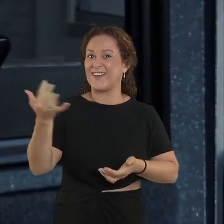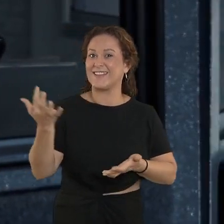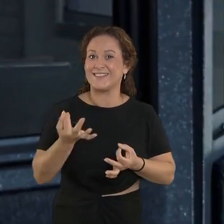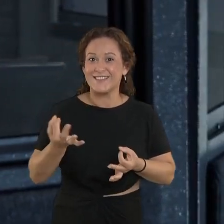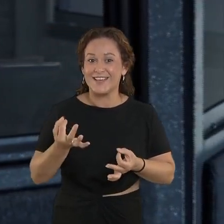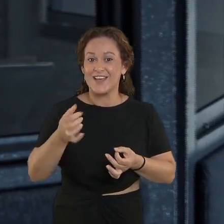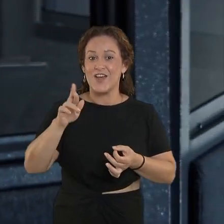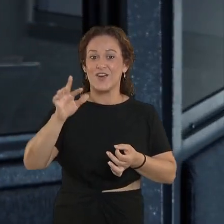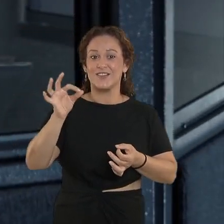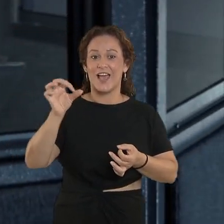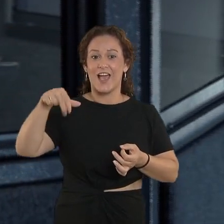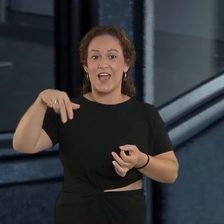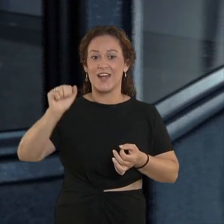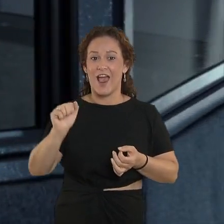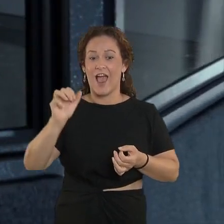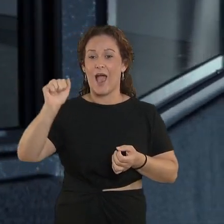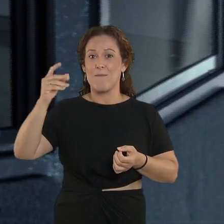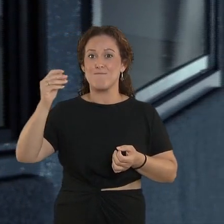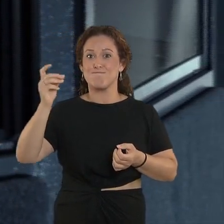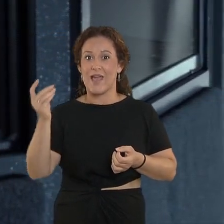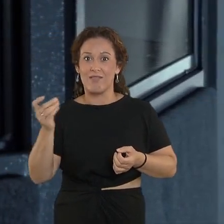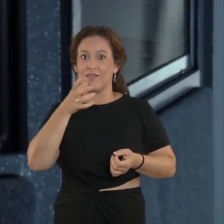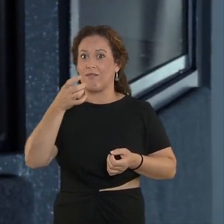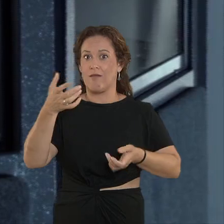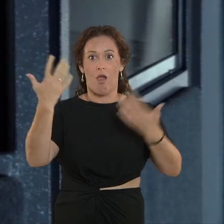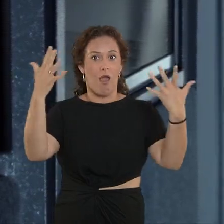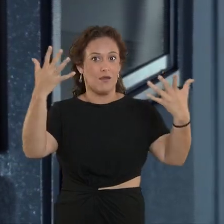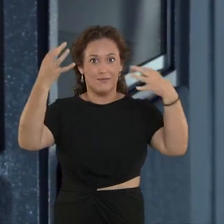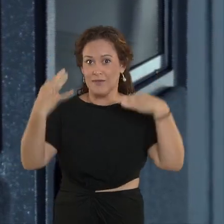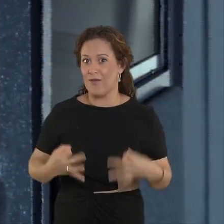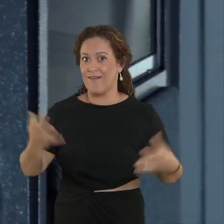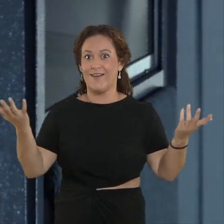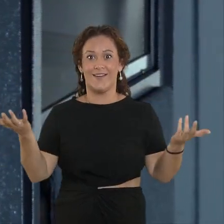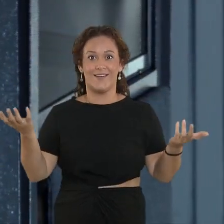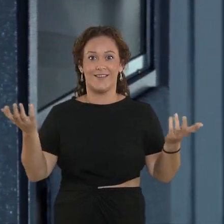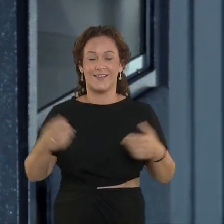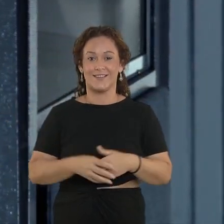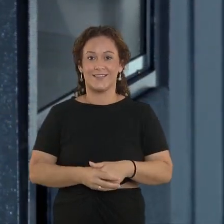qué nos trae? A Rosana Ahmed. Los aplausos están más que asegurados.